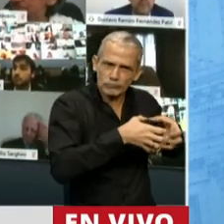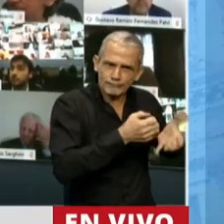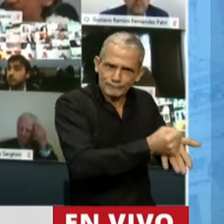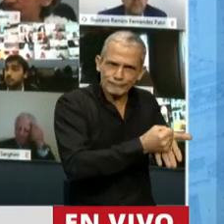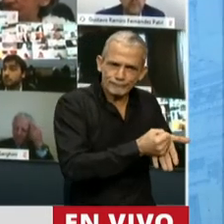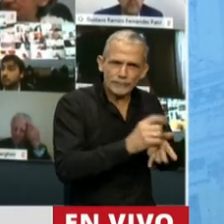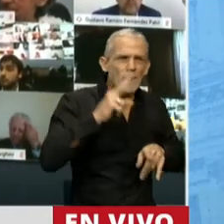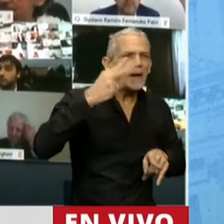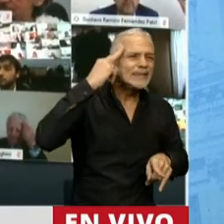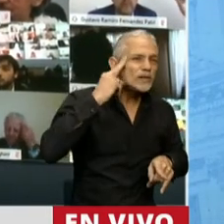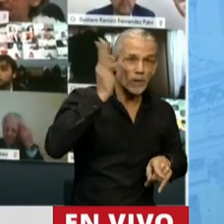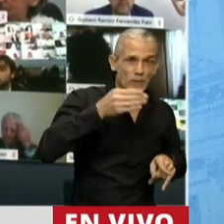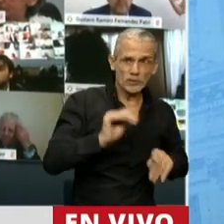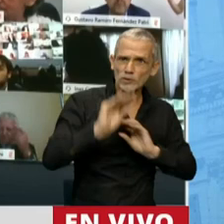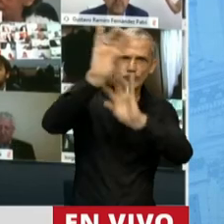29% va a...